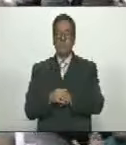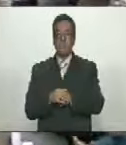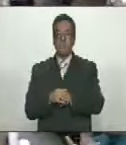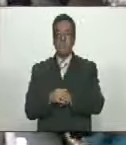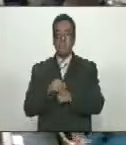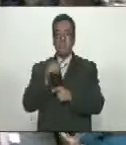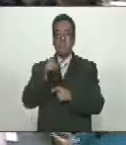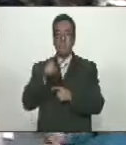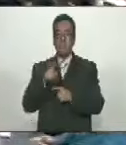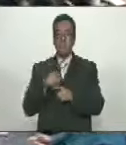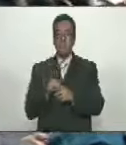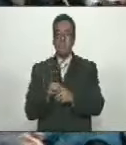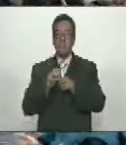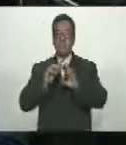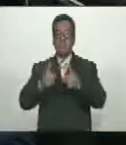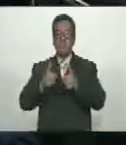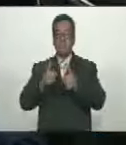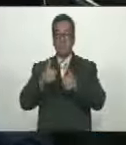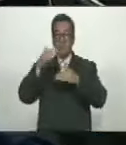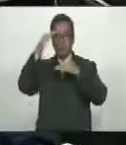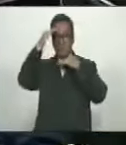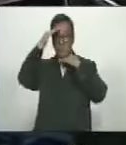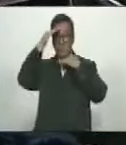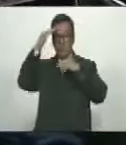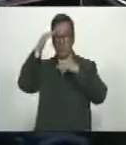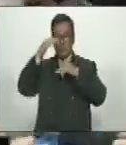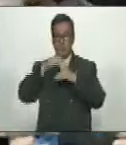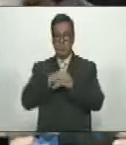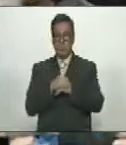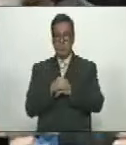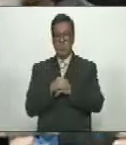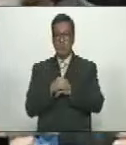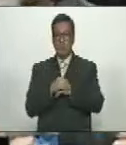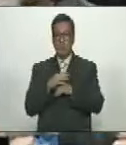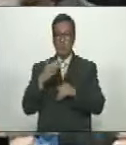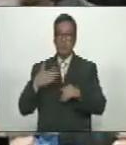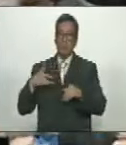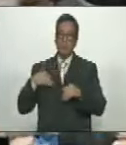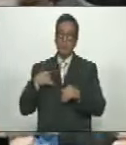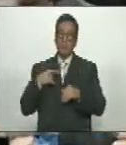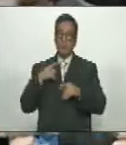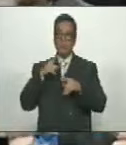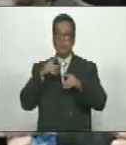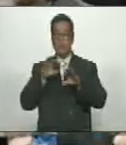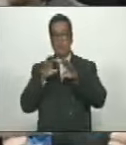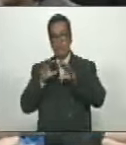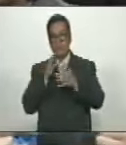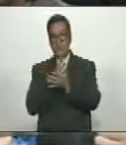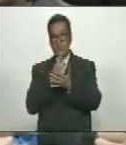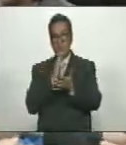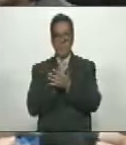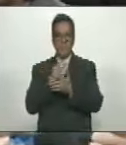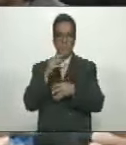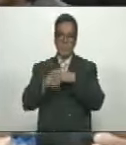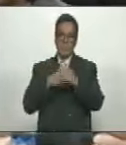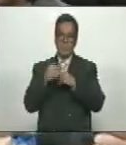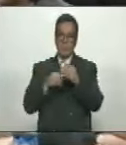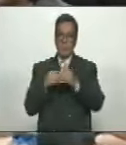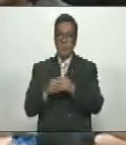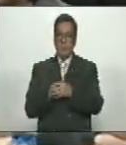Quien Inicia Su Saludo Con El Sentido Del Humor Al Que Nos Tenía Acostumbrado